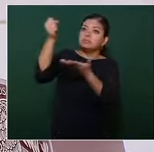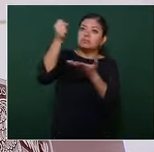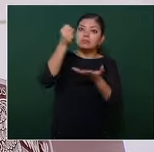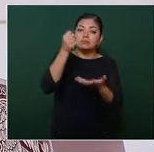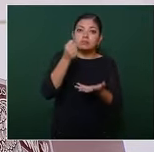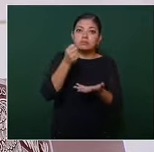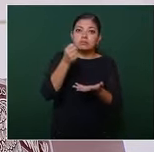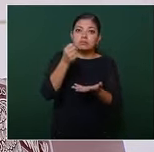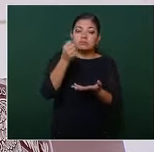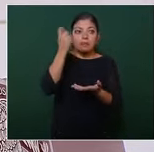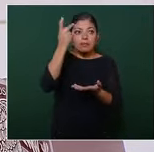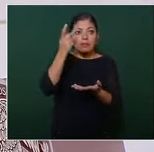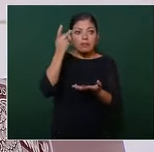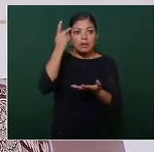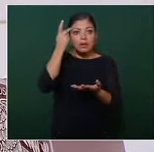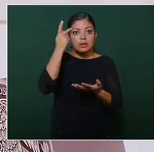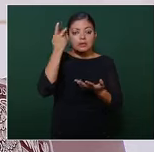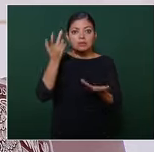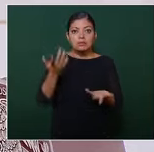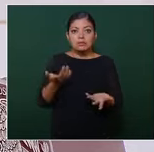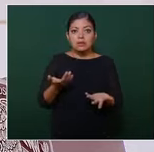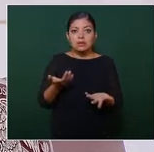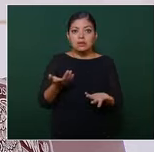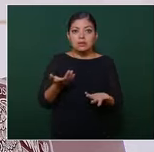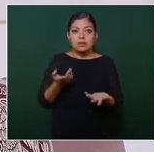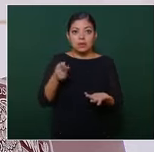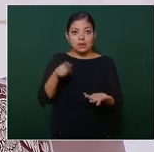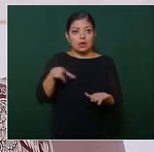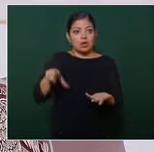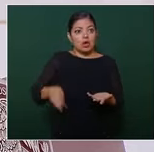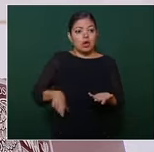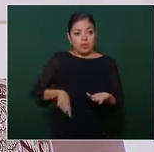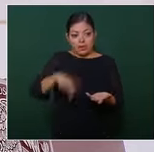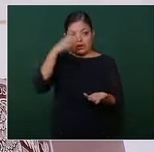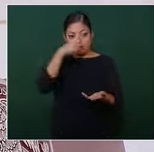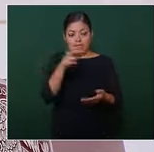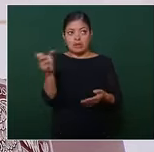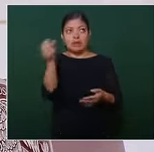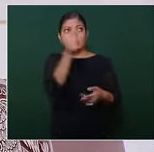que gobernara nuestro país